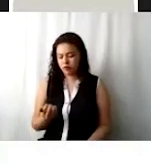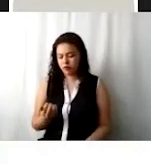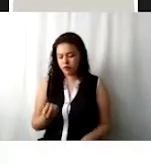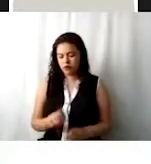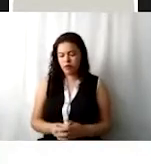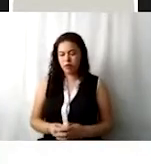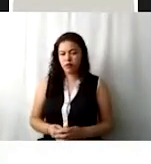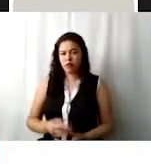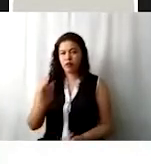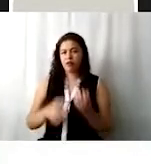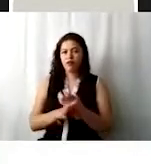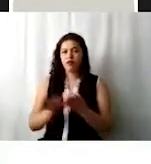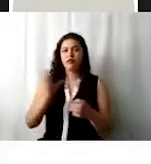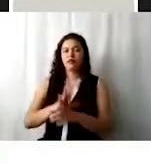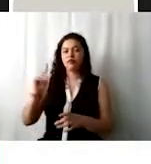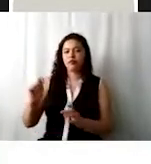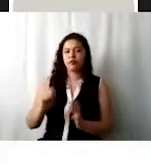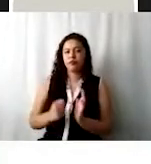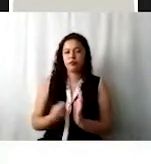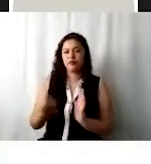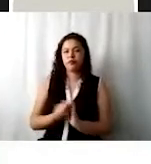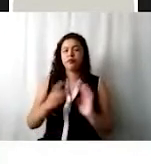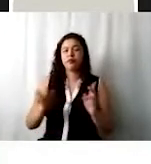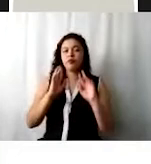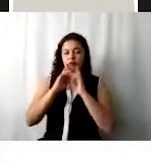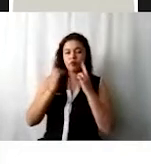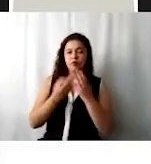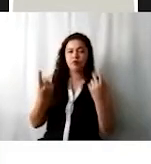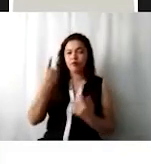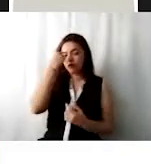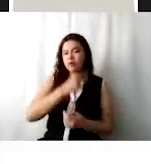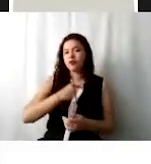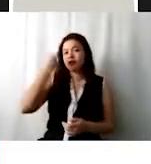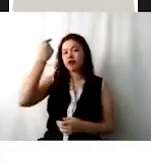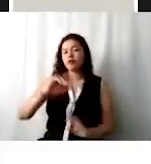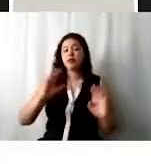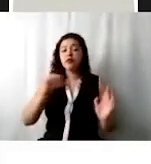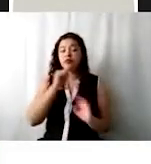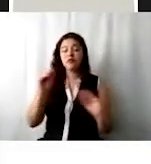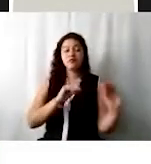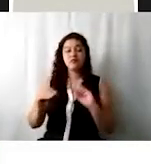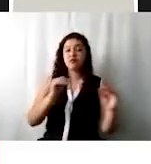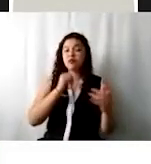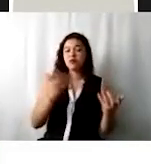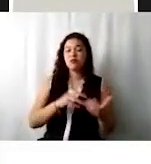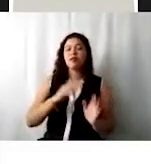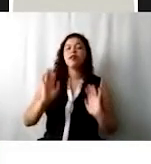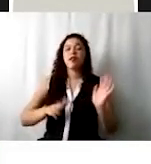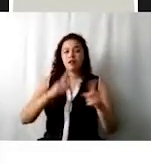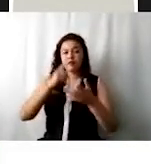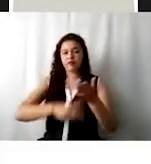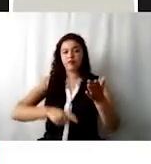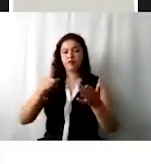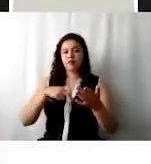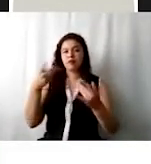Una vez iniciada la sesión, si no realiza ninguna operación dentro de 60 minutos, expirará y perderá toda la